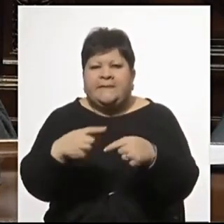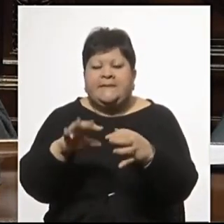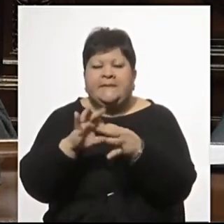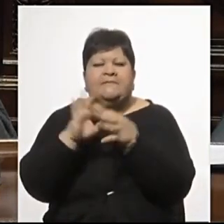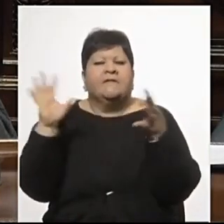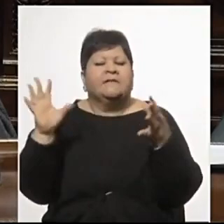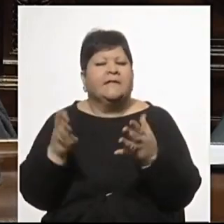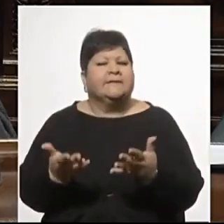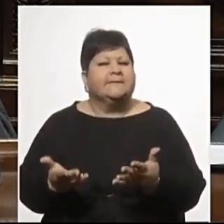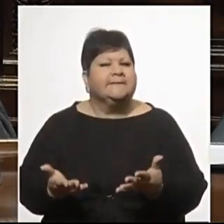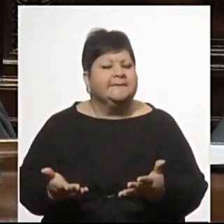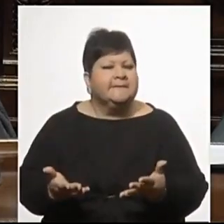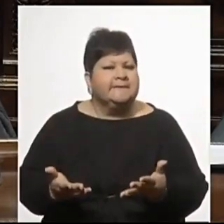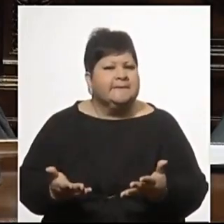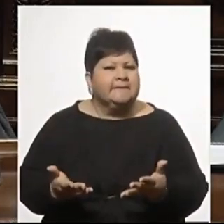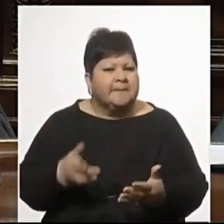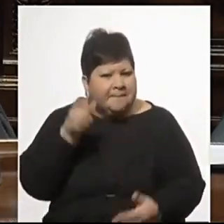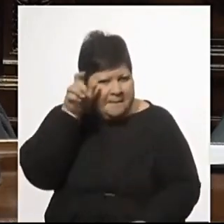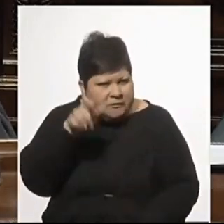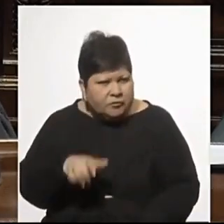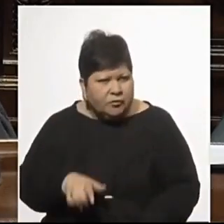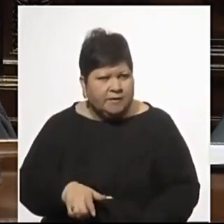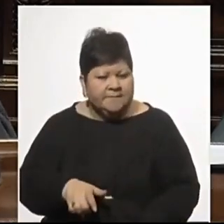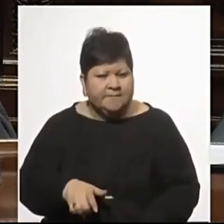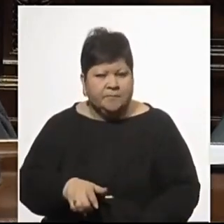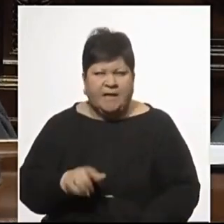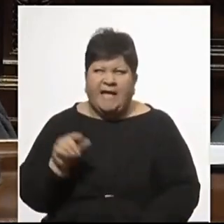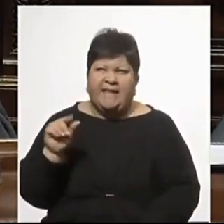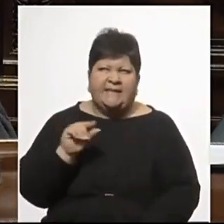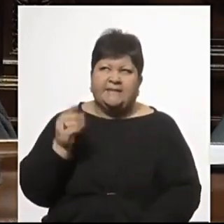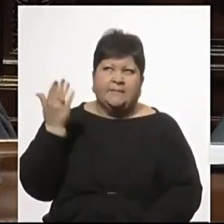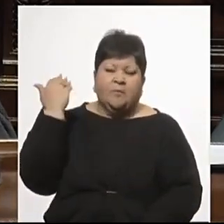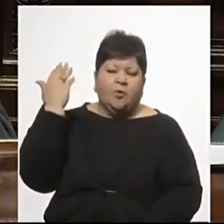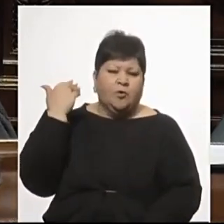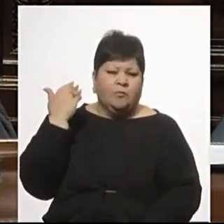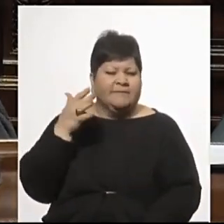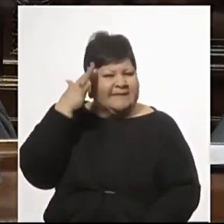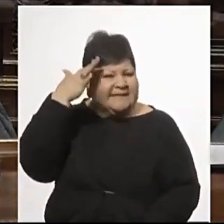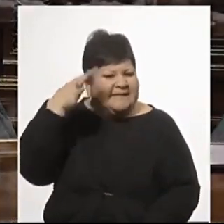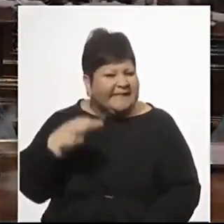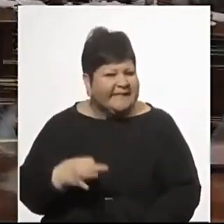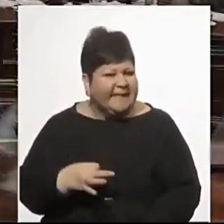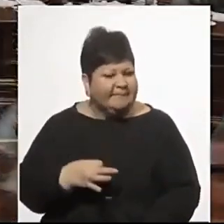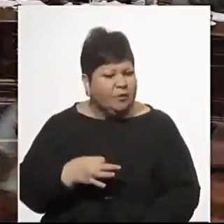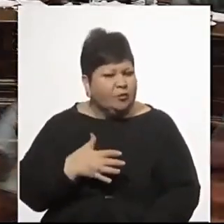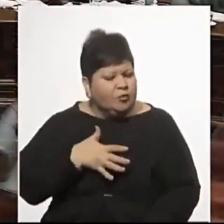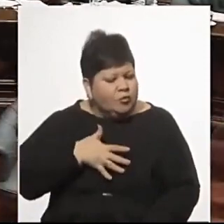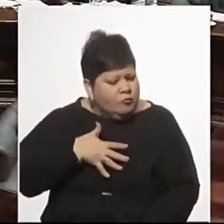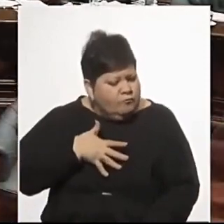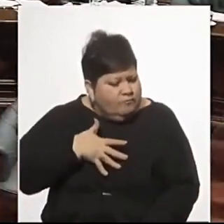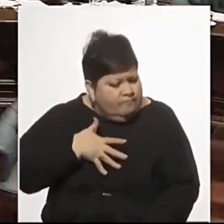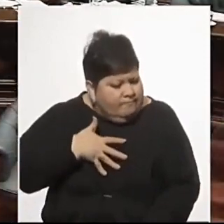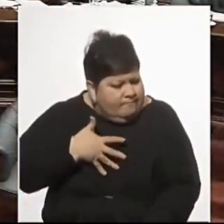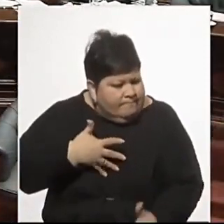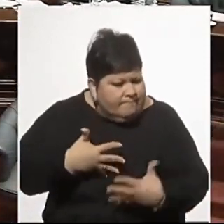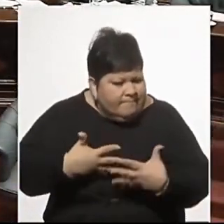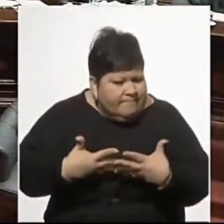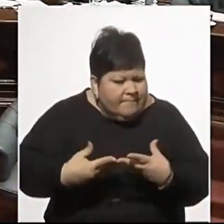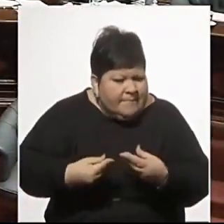Porque hasta hace poco creíamos con pasión una definición de la libertad.